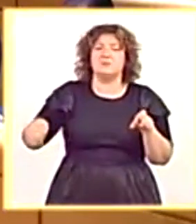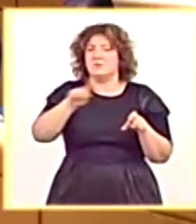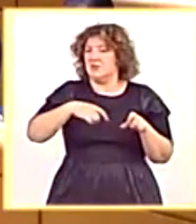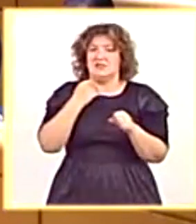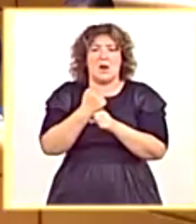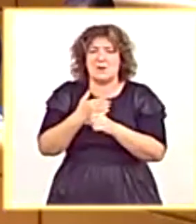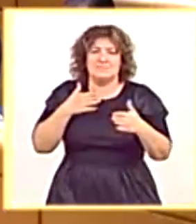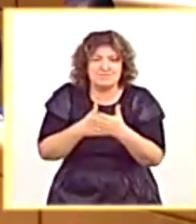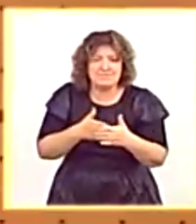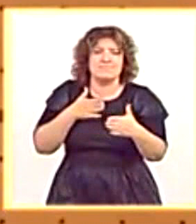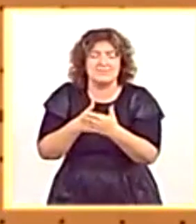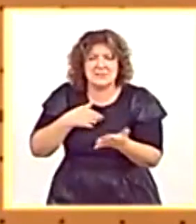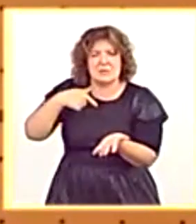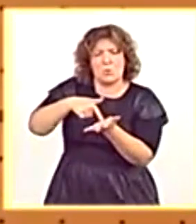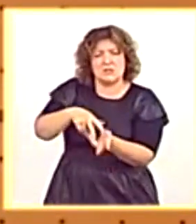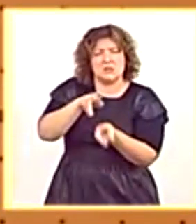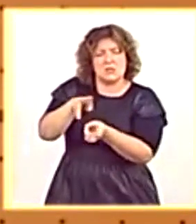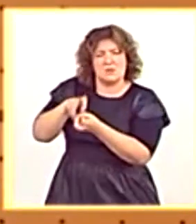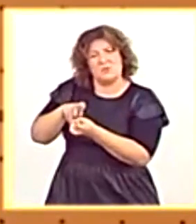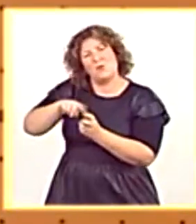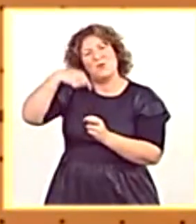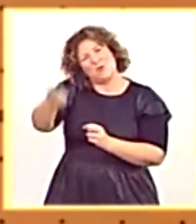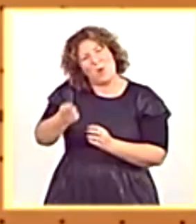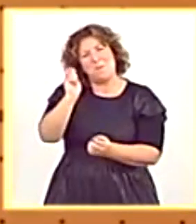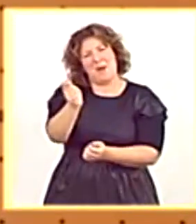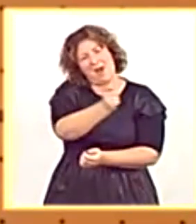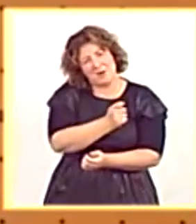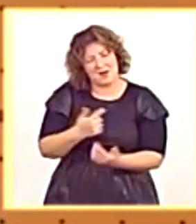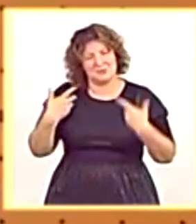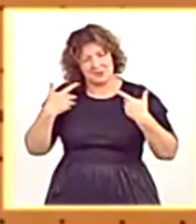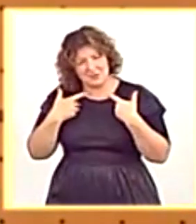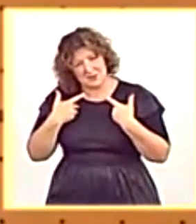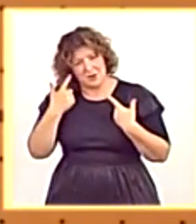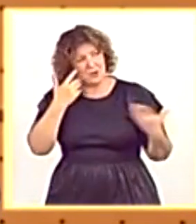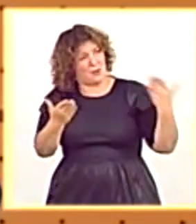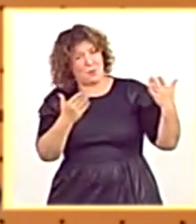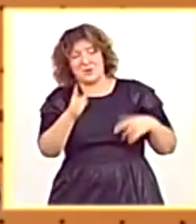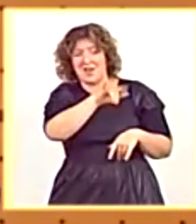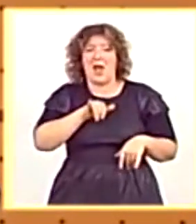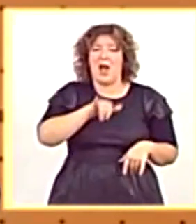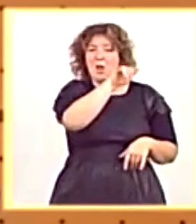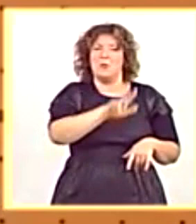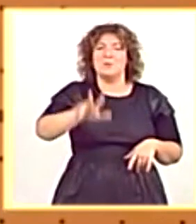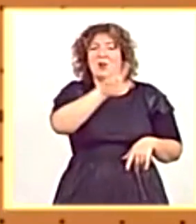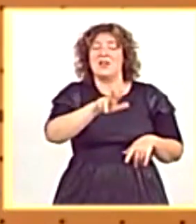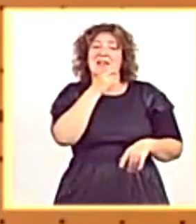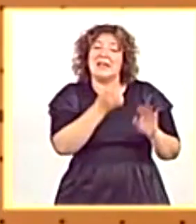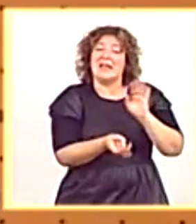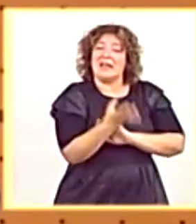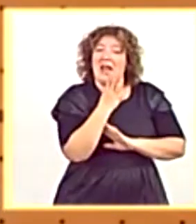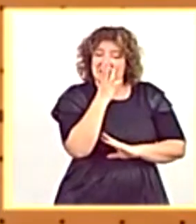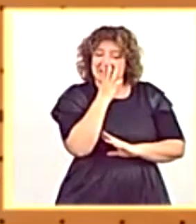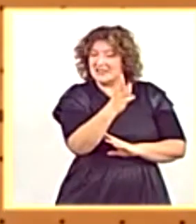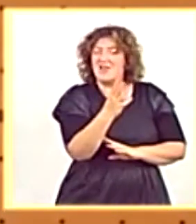impide trabajar, exige obligaciones tributarias y pagan. Y no logró ser vendida porque, tres años después de su creación,